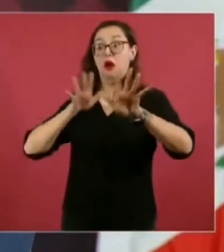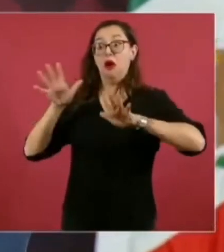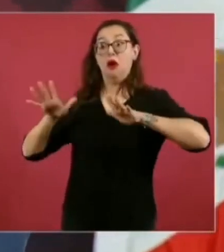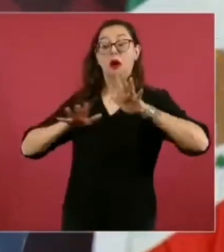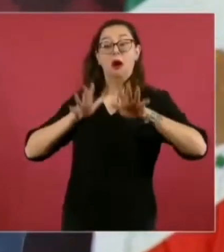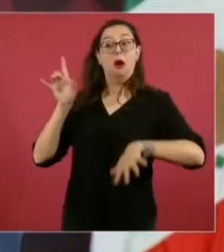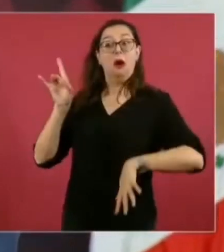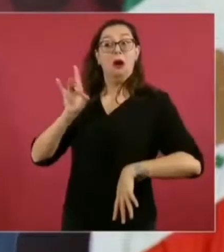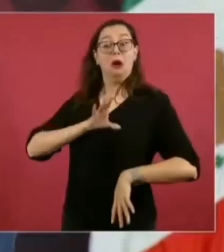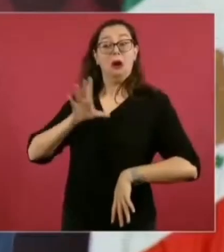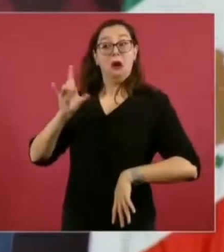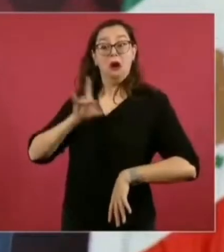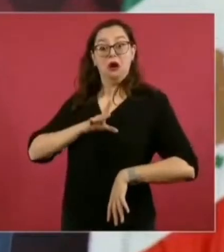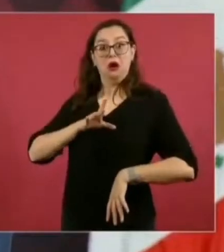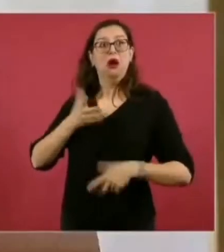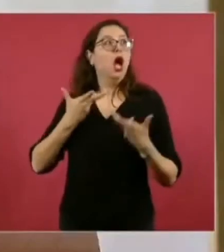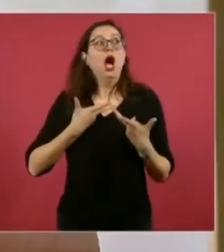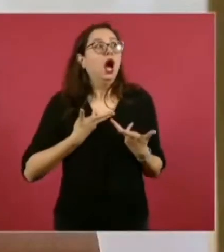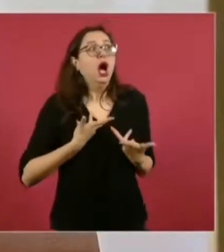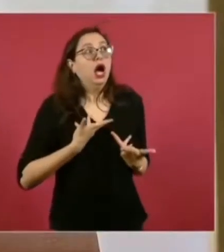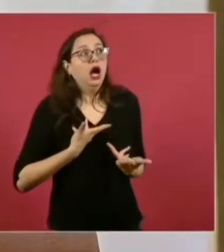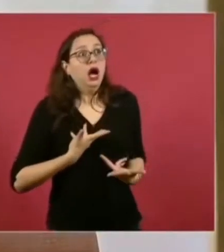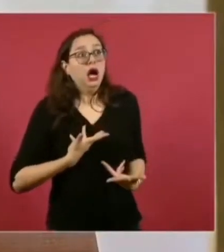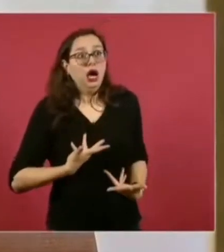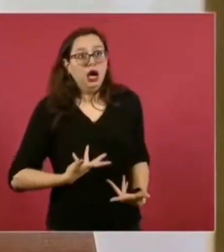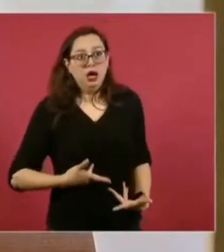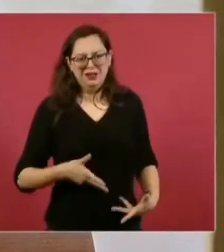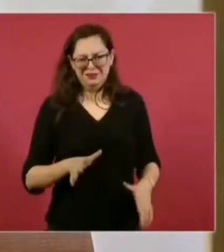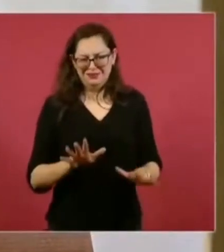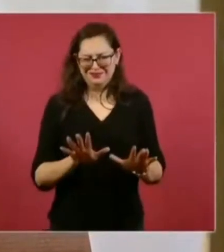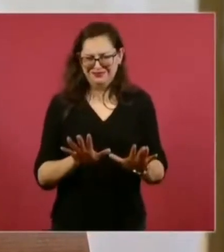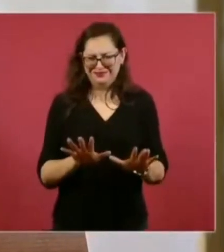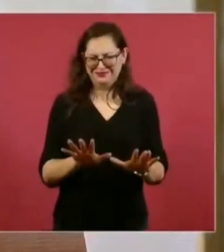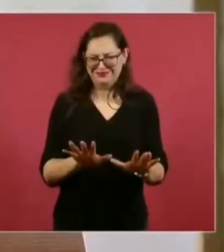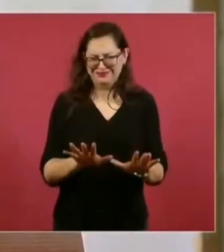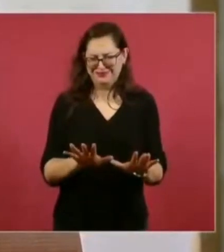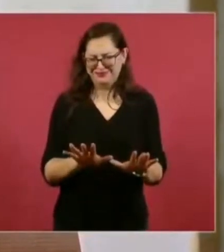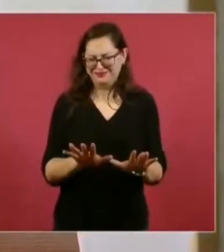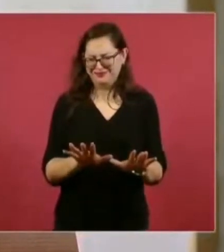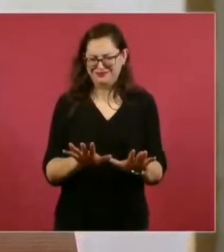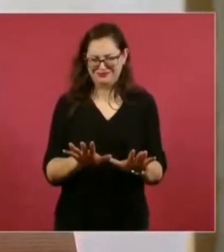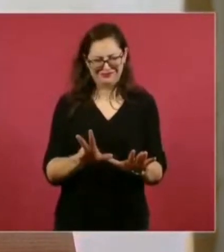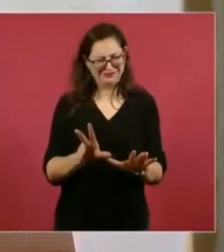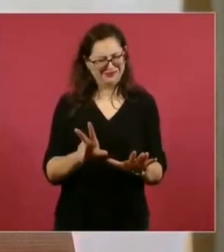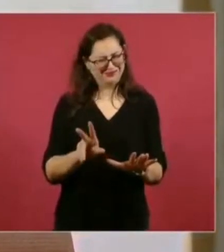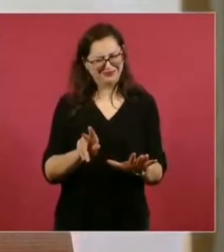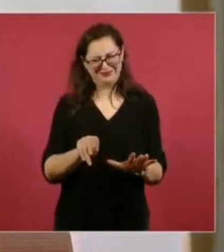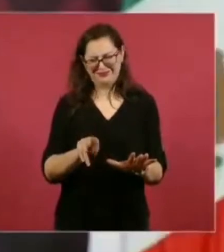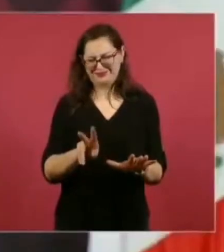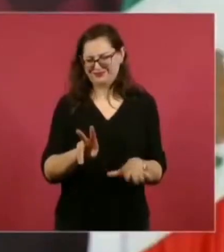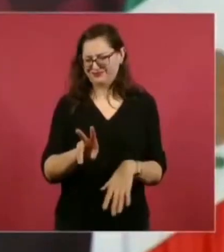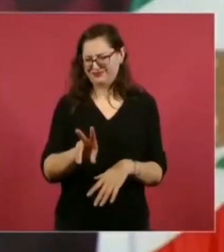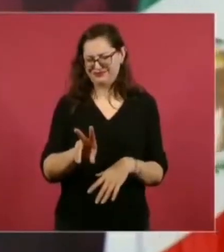que no